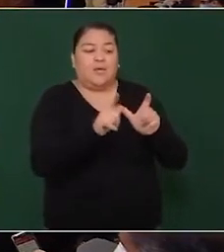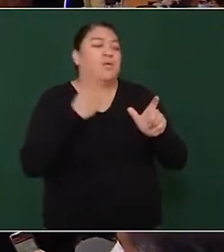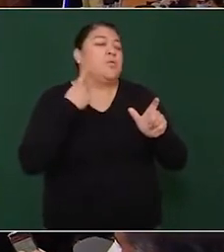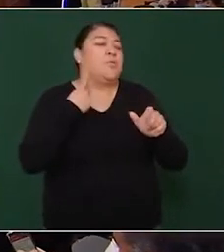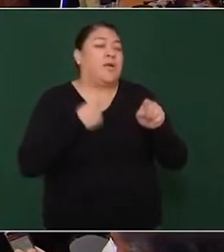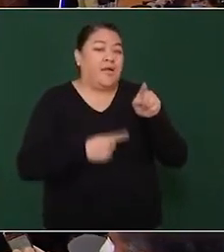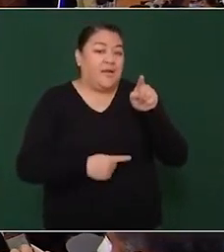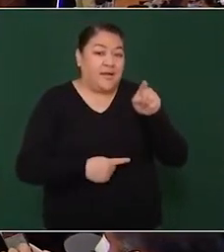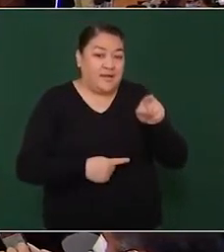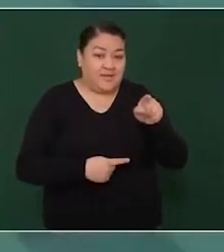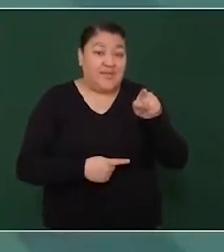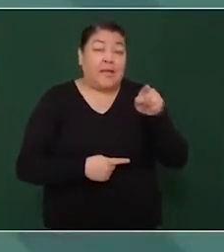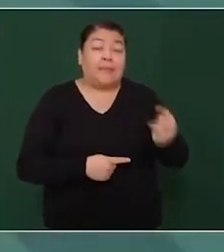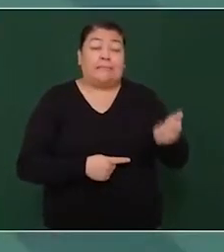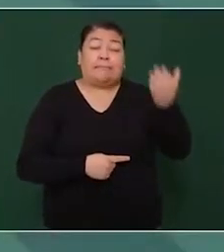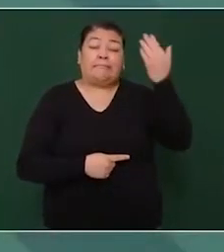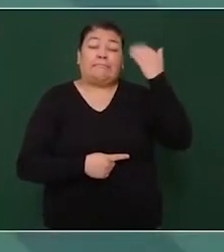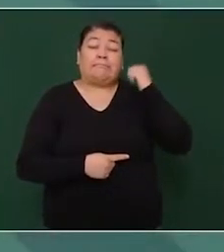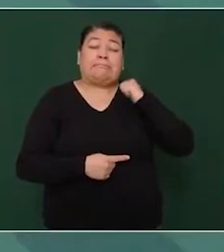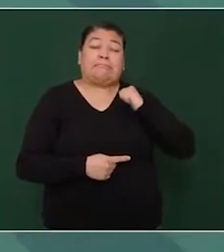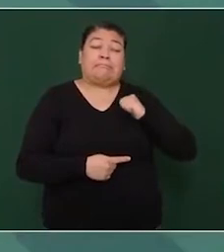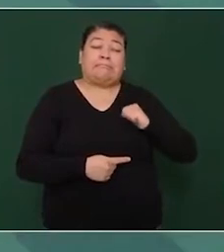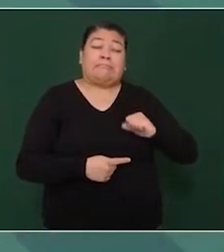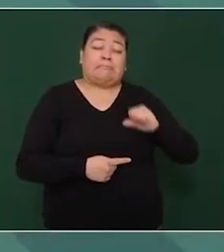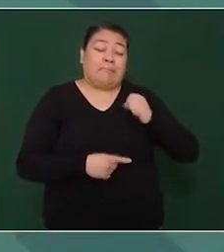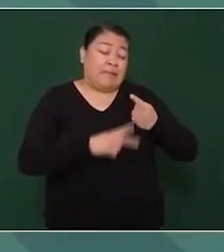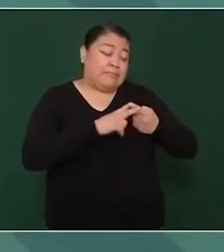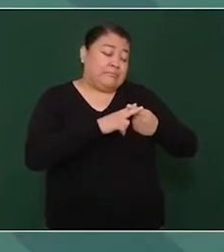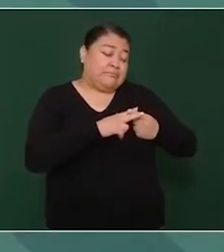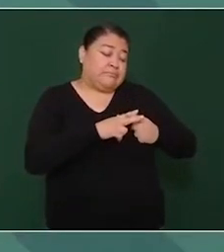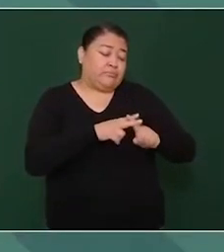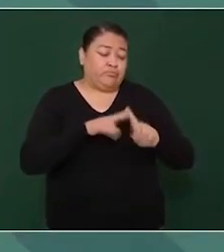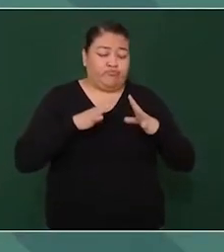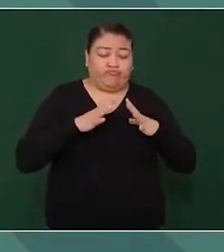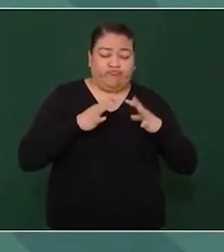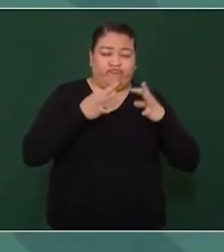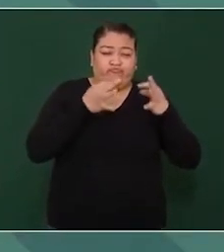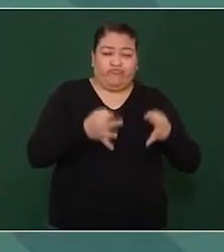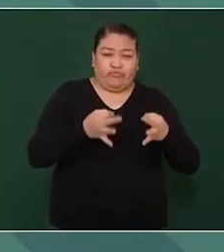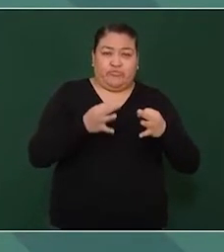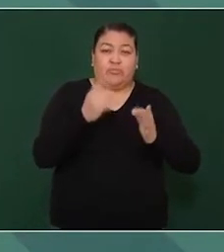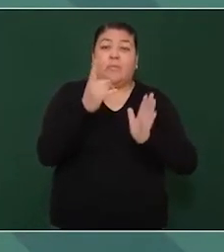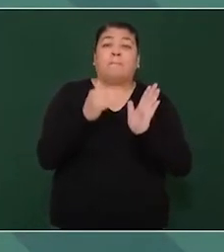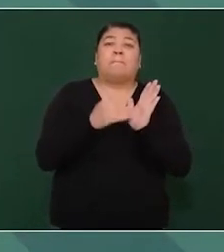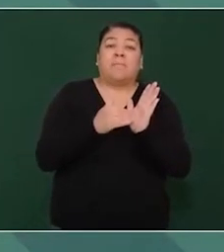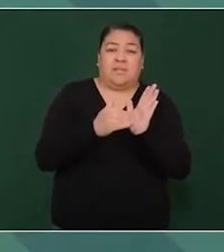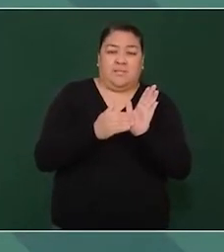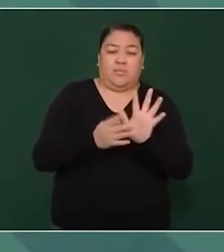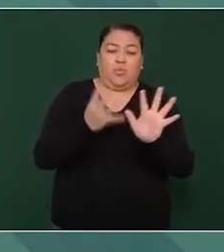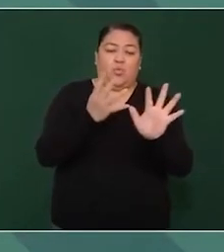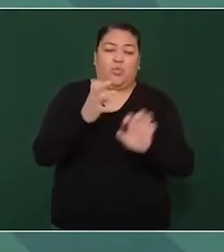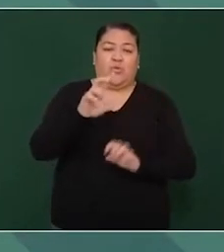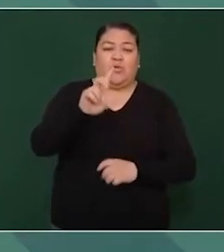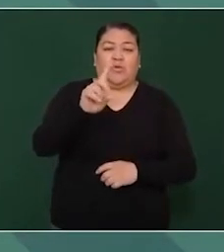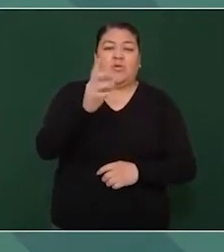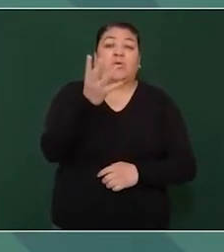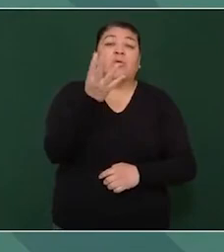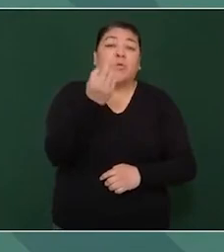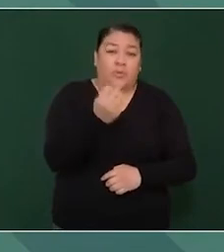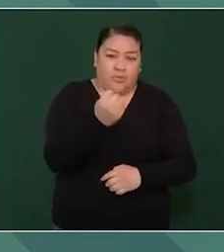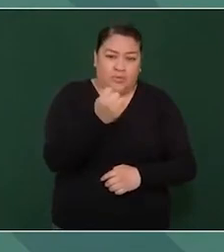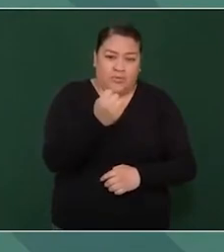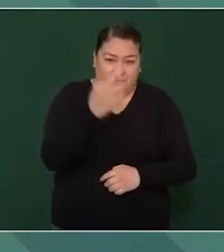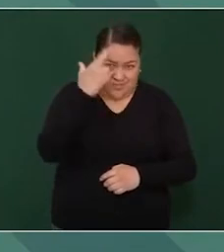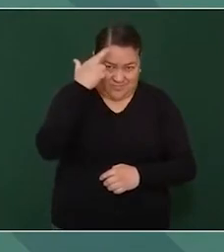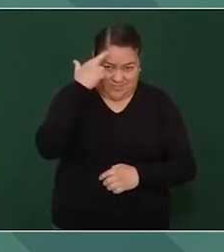se fundó en 1939, un año después